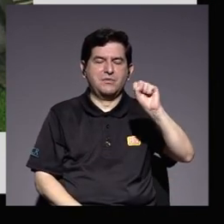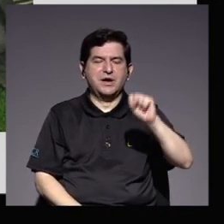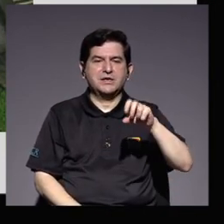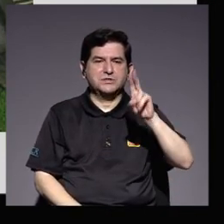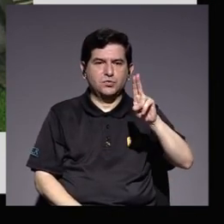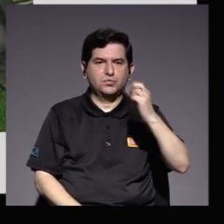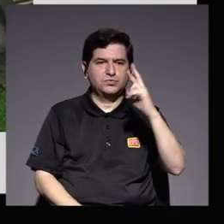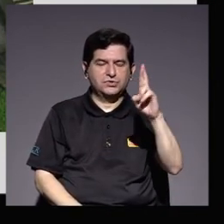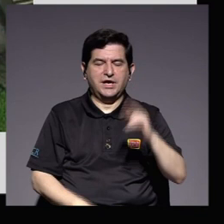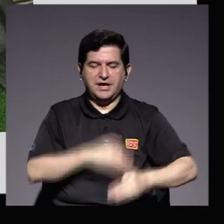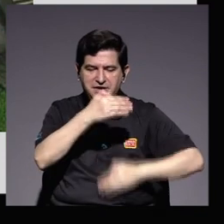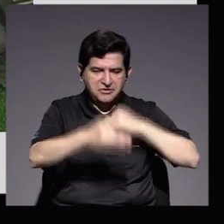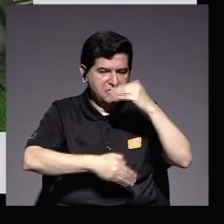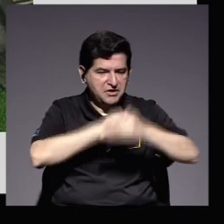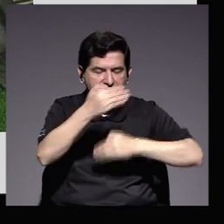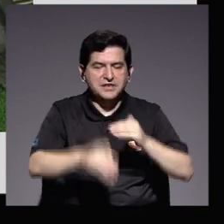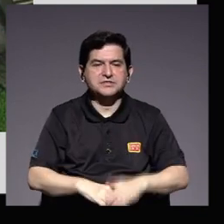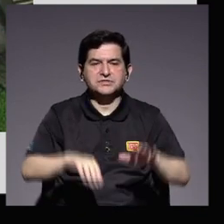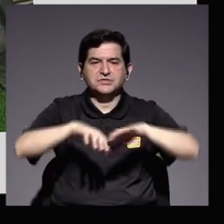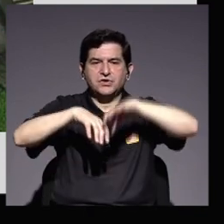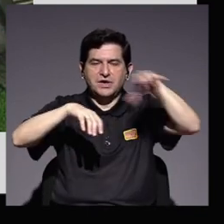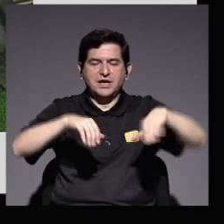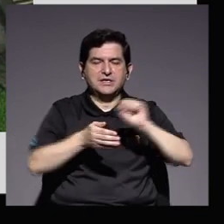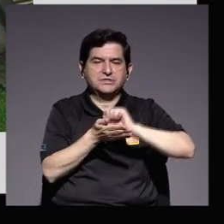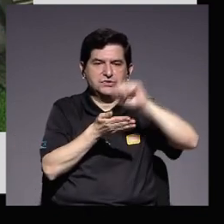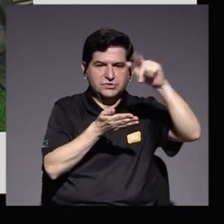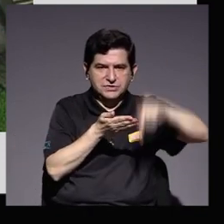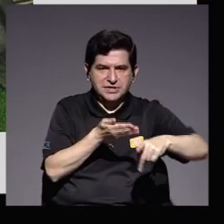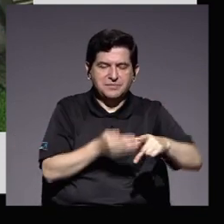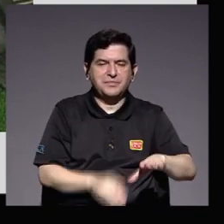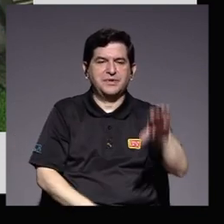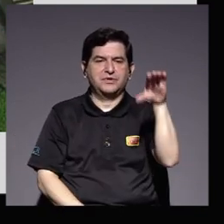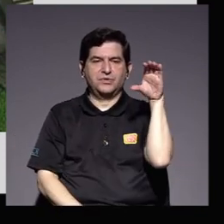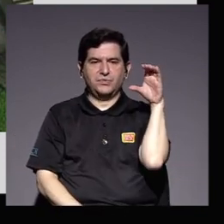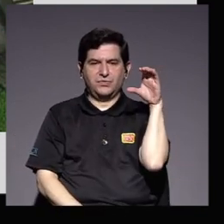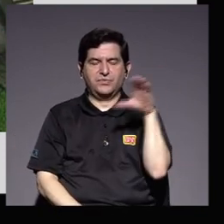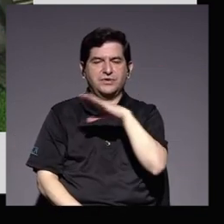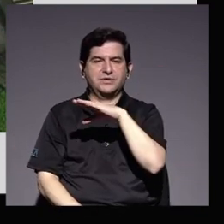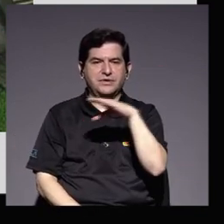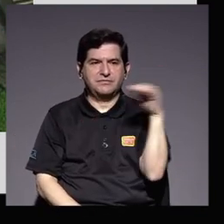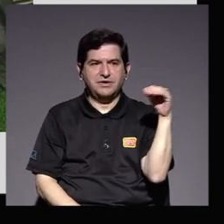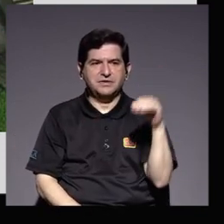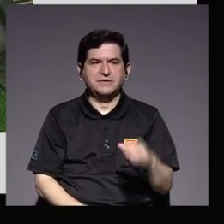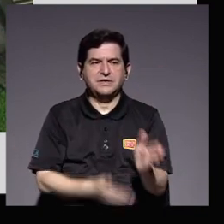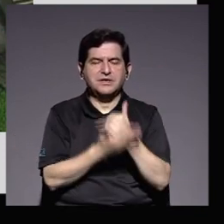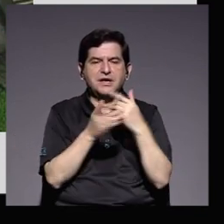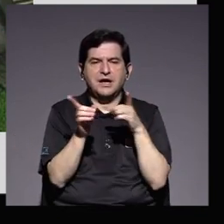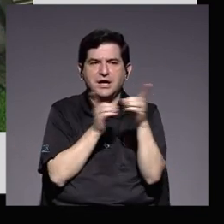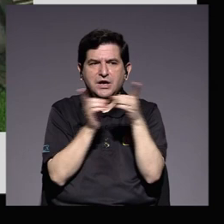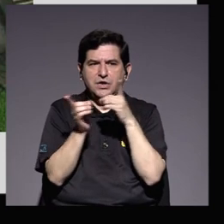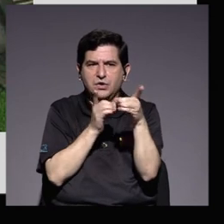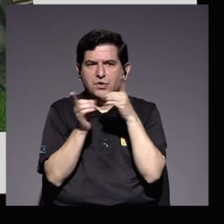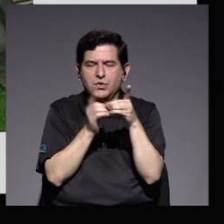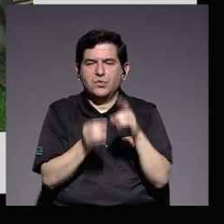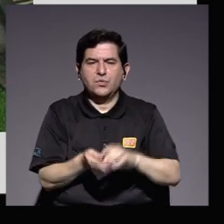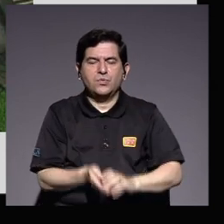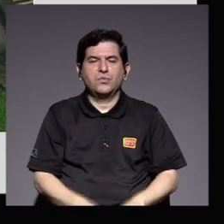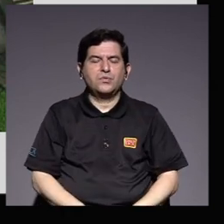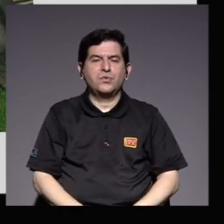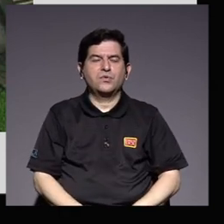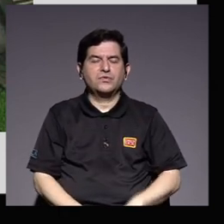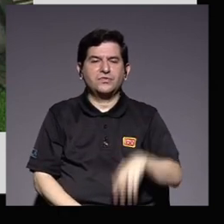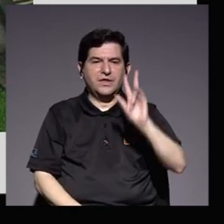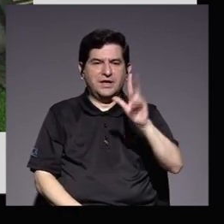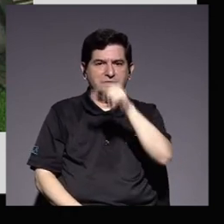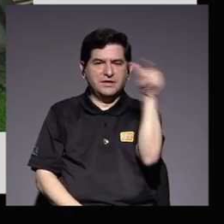Rica gestionaba en los cantones de Montes de Oca Curridabat y algunos distritos del Cantón de la Unión